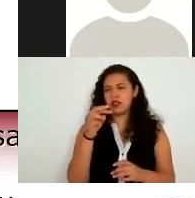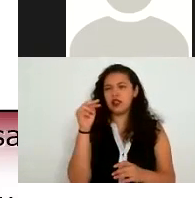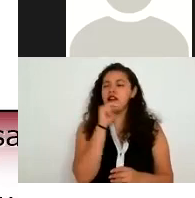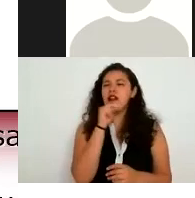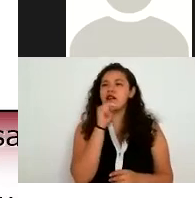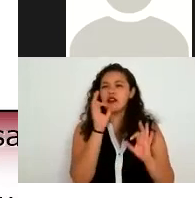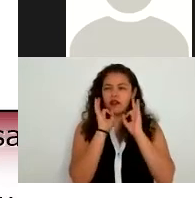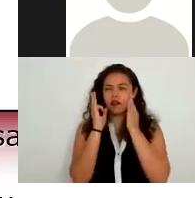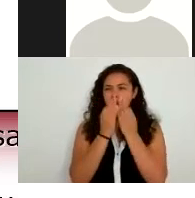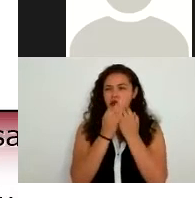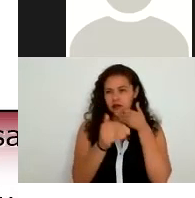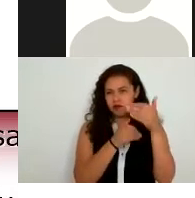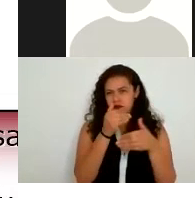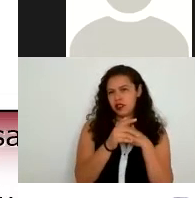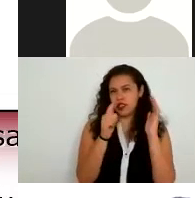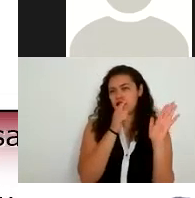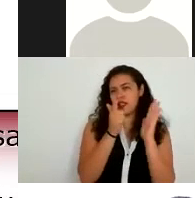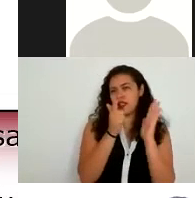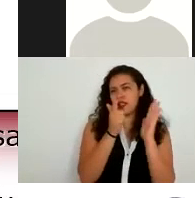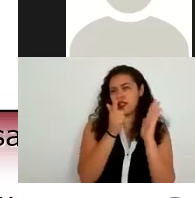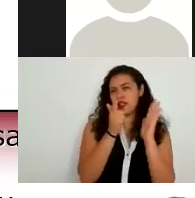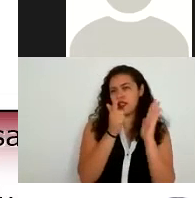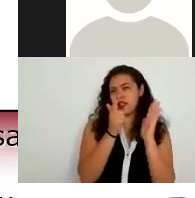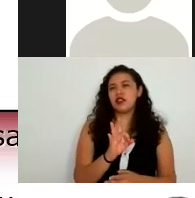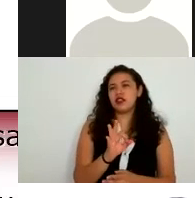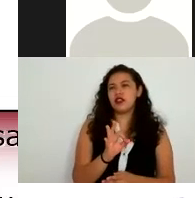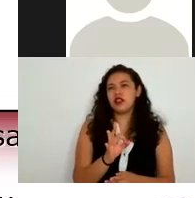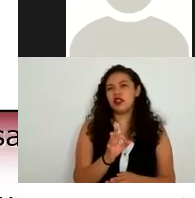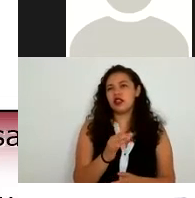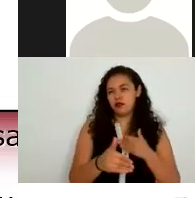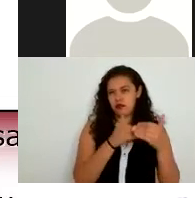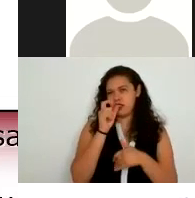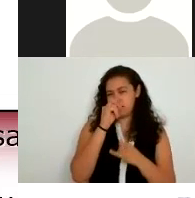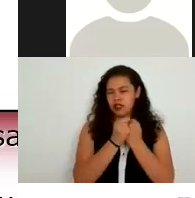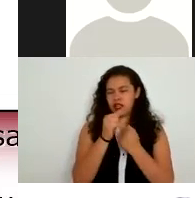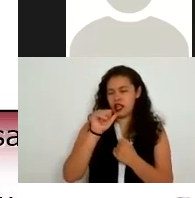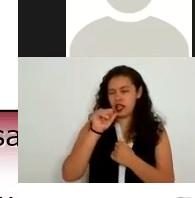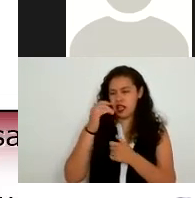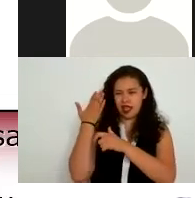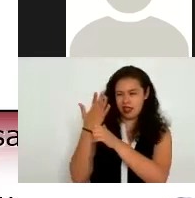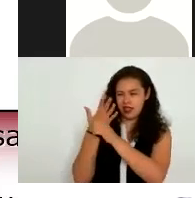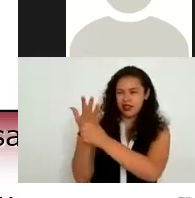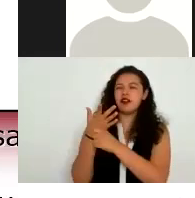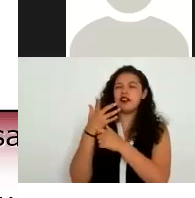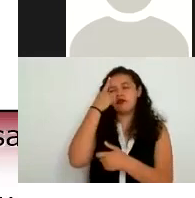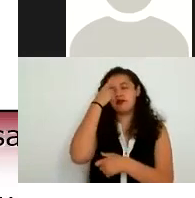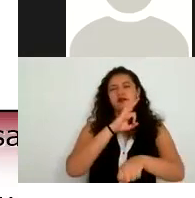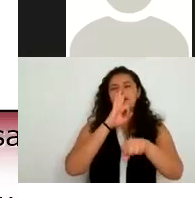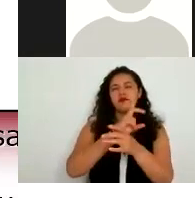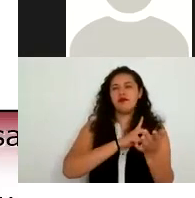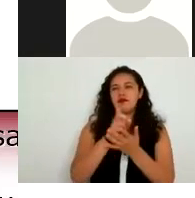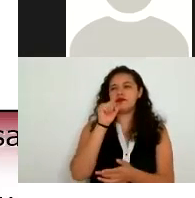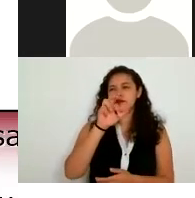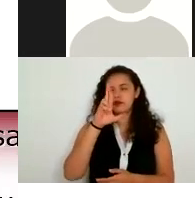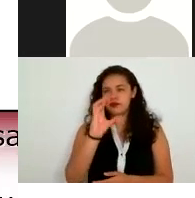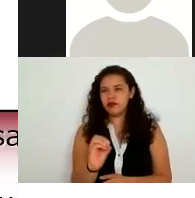procedimiento la ley establece que puede ser justo por el procedimiento que acaba referida Alejandro de protección de derechos arco o bien